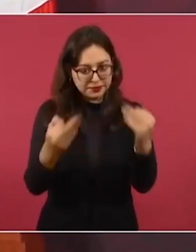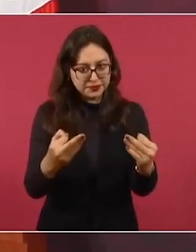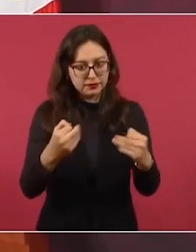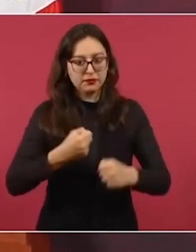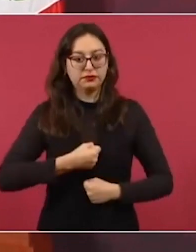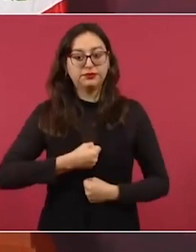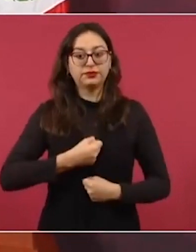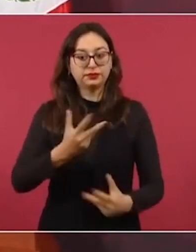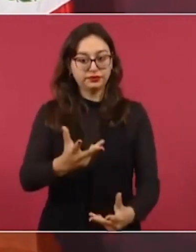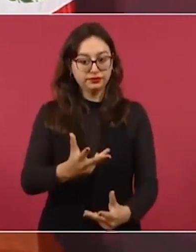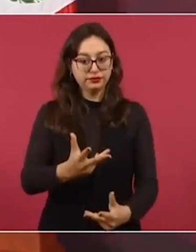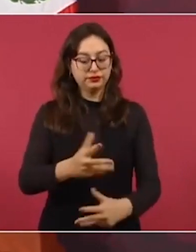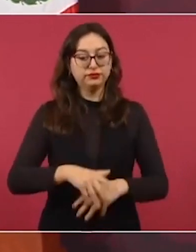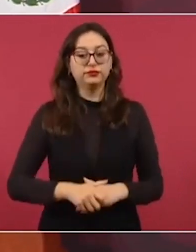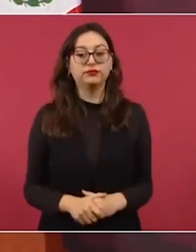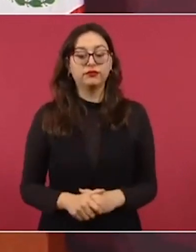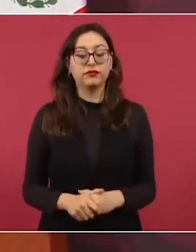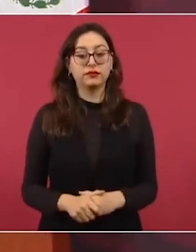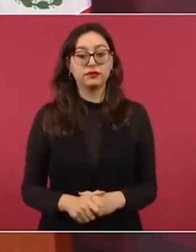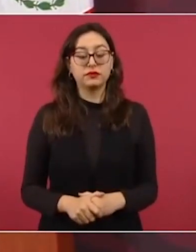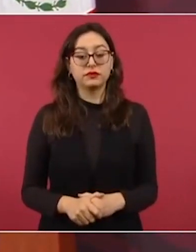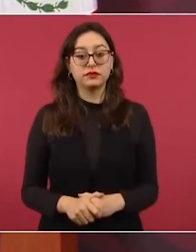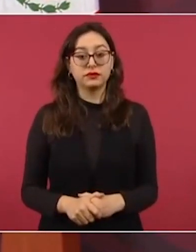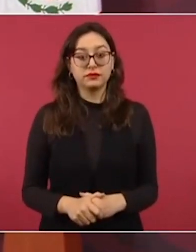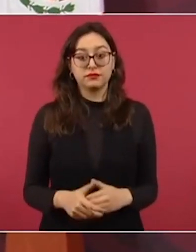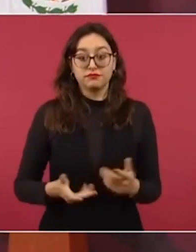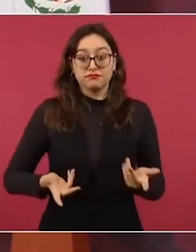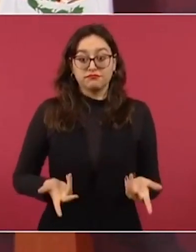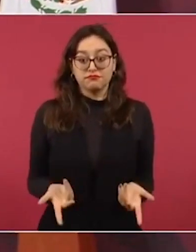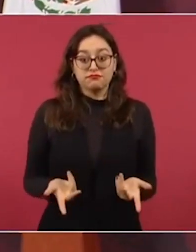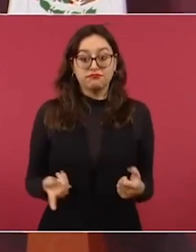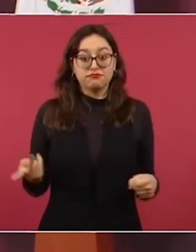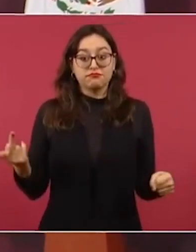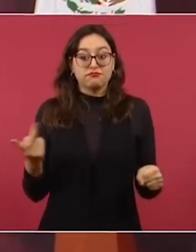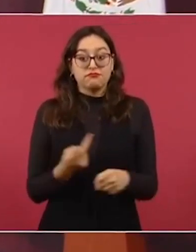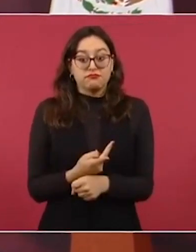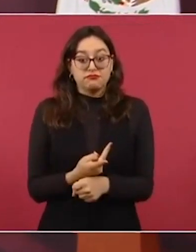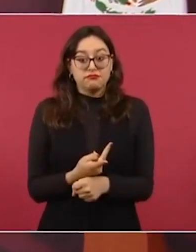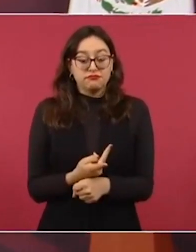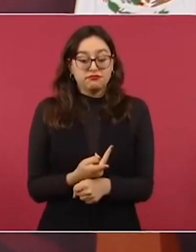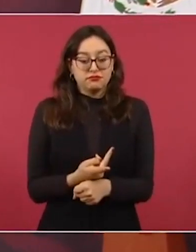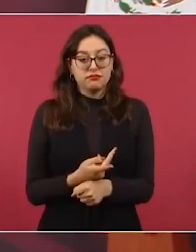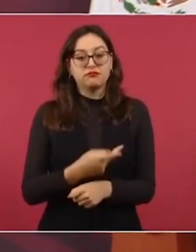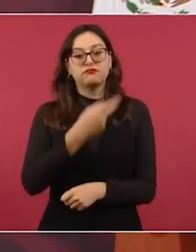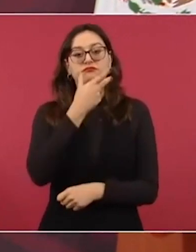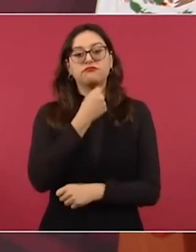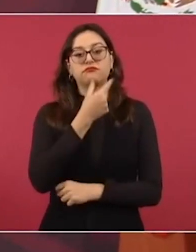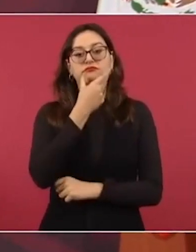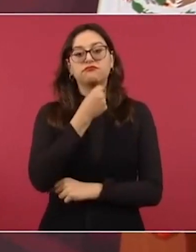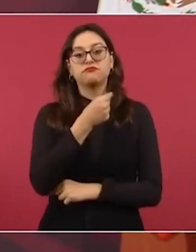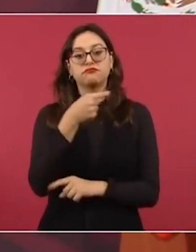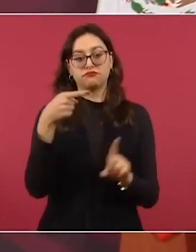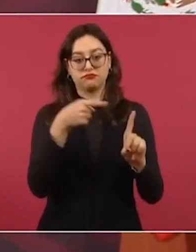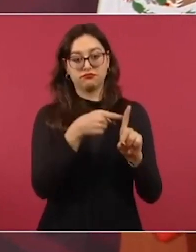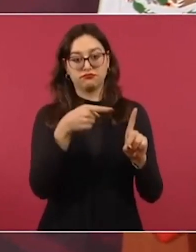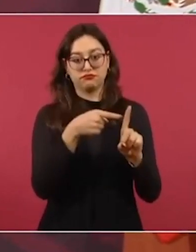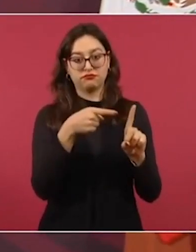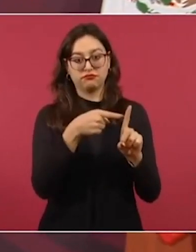Tascual, ese era el más activo, ese